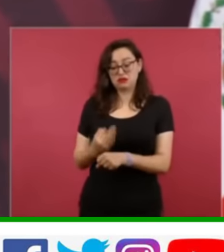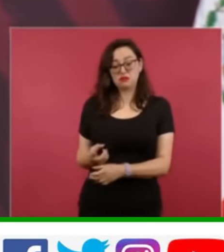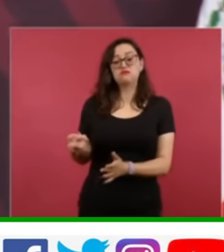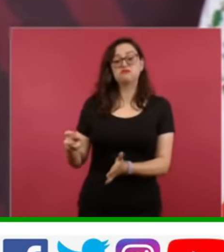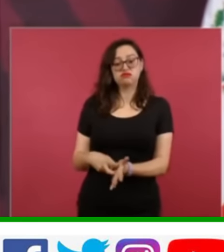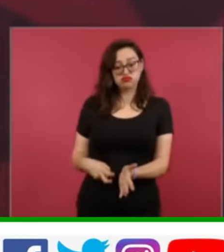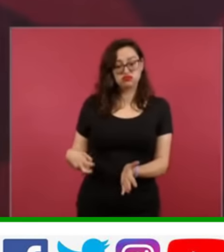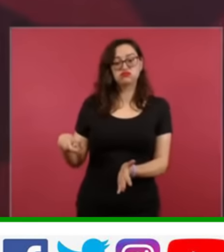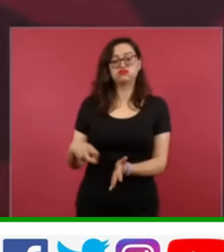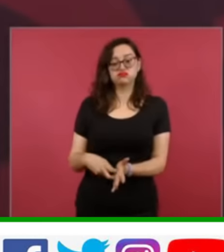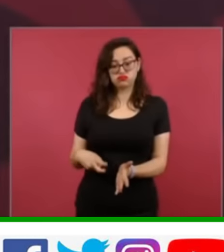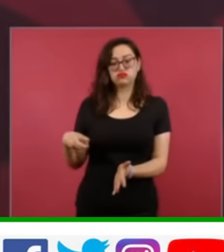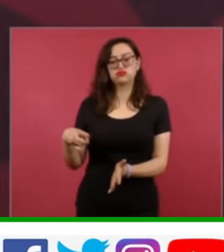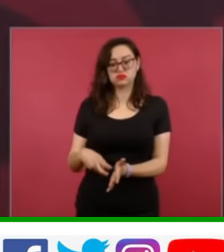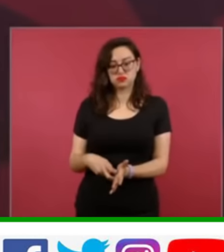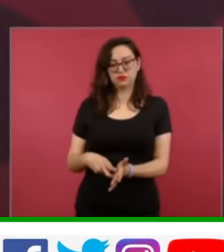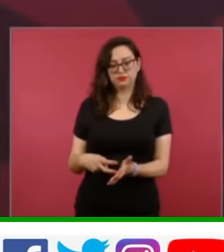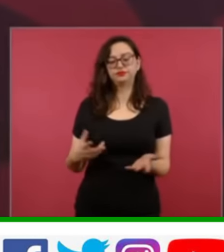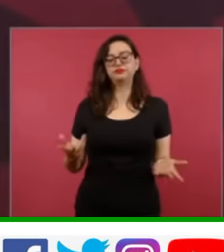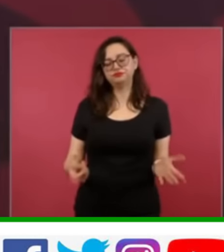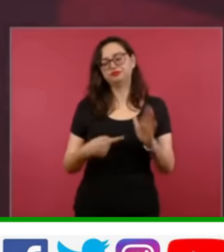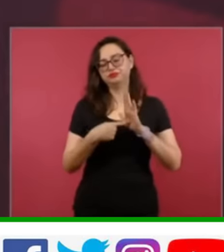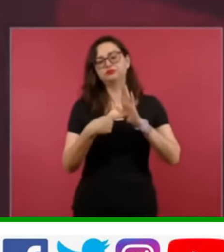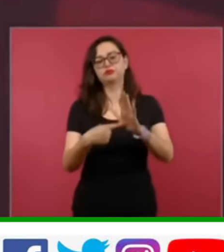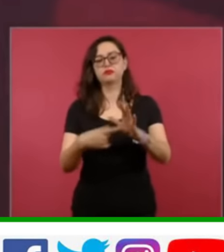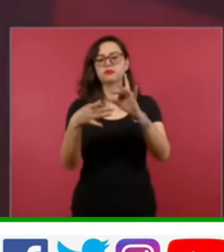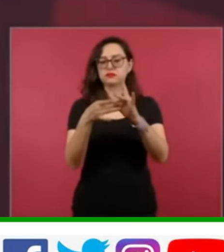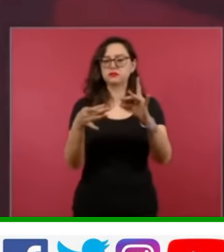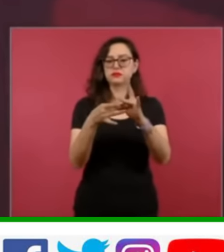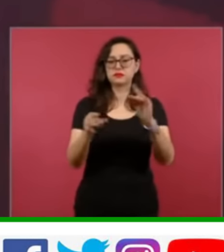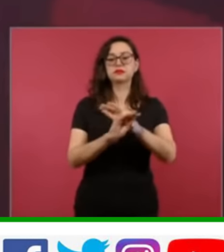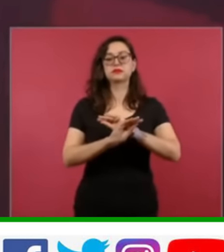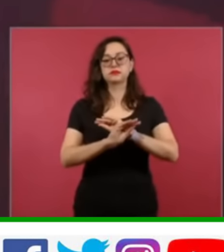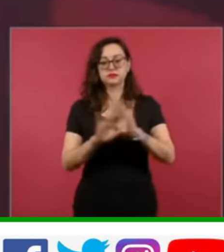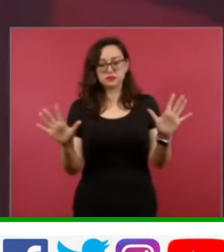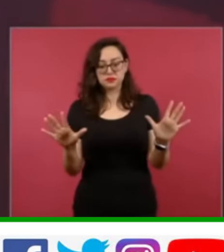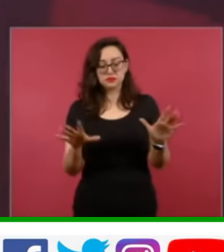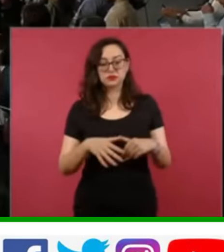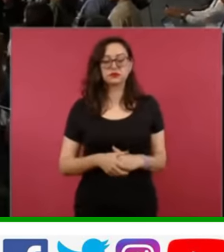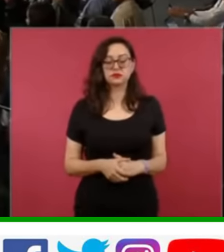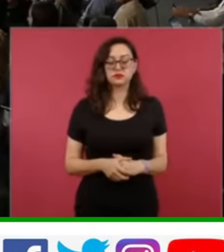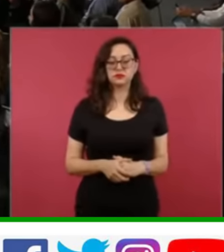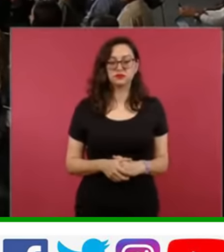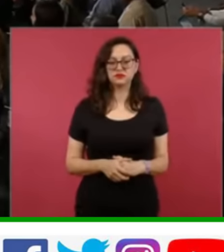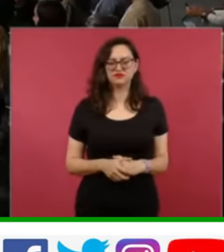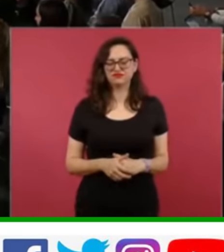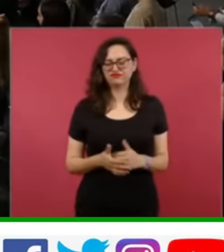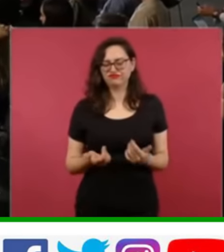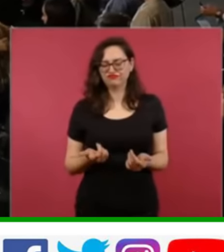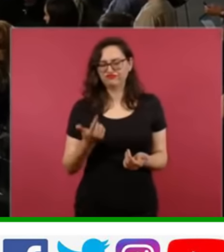Por eso les vamos a explicar bien, hay términos que